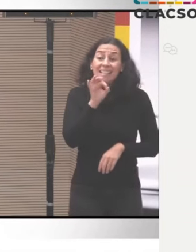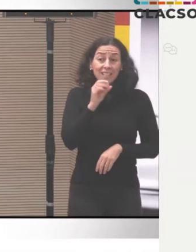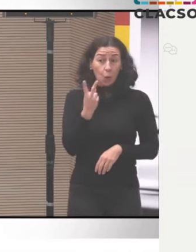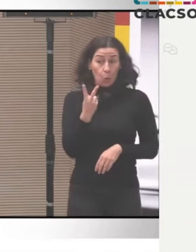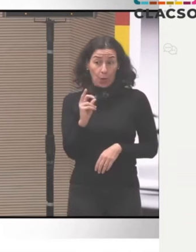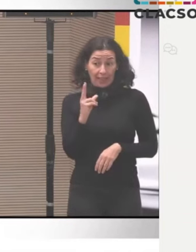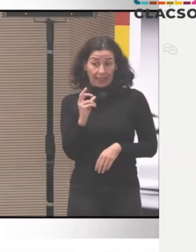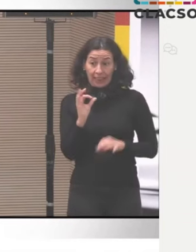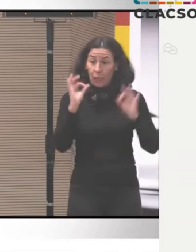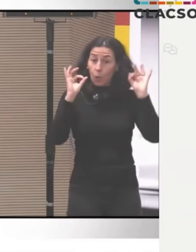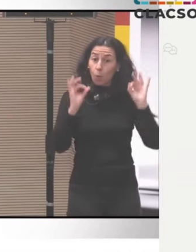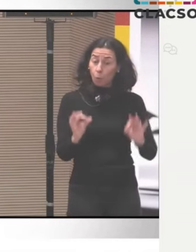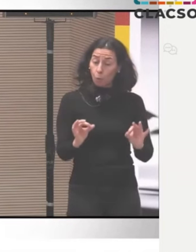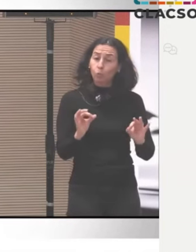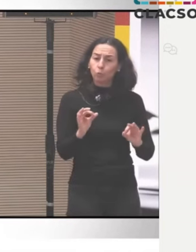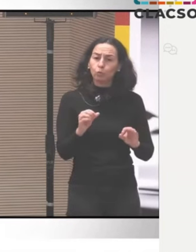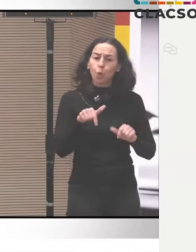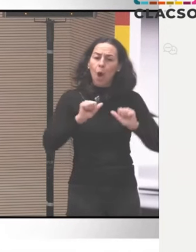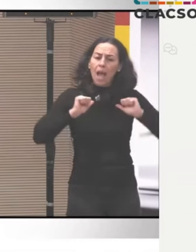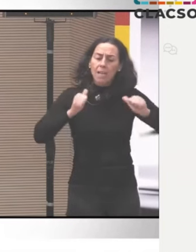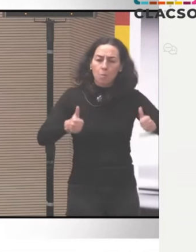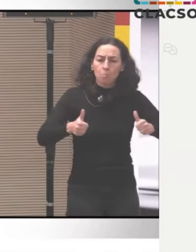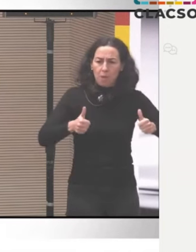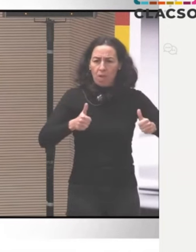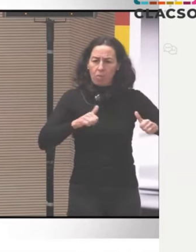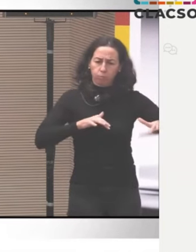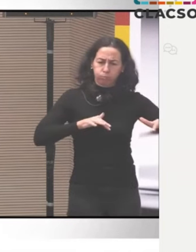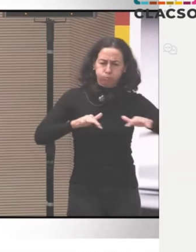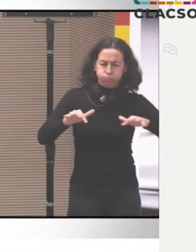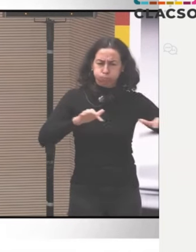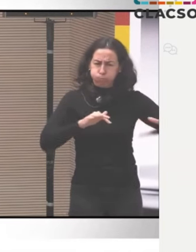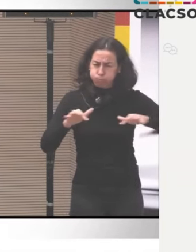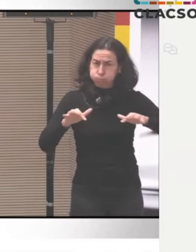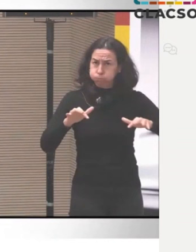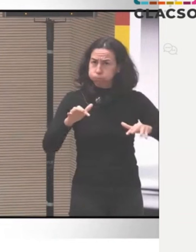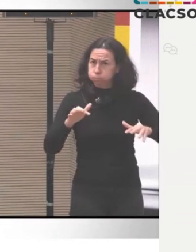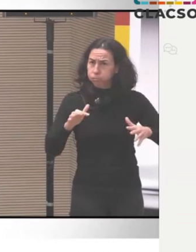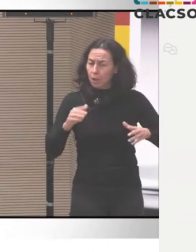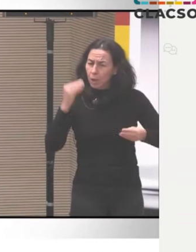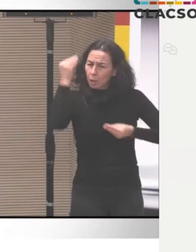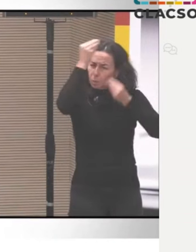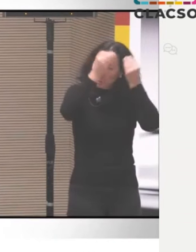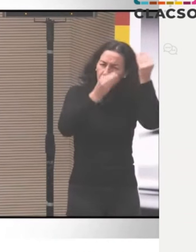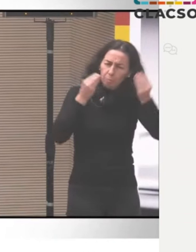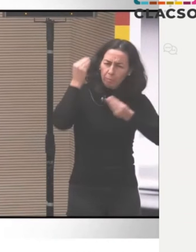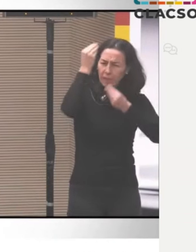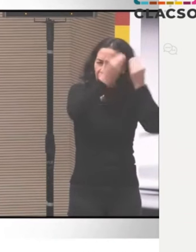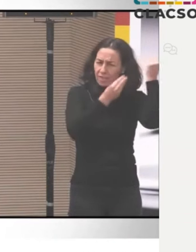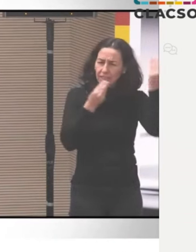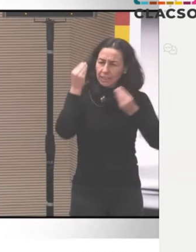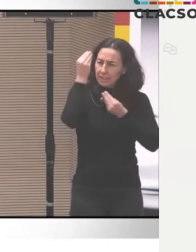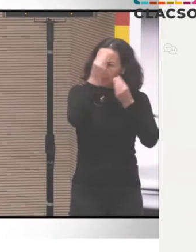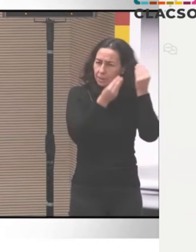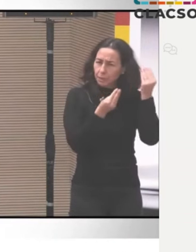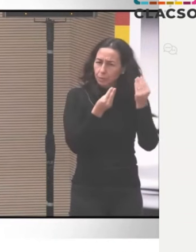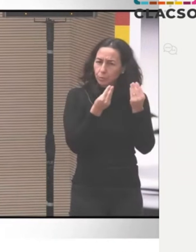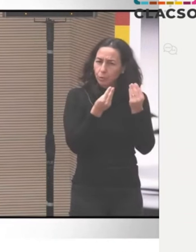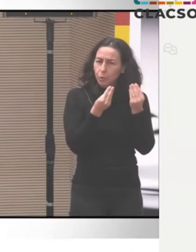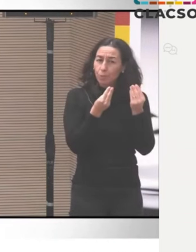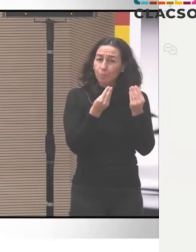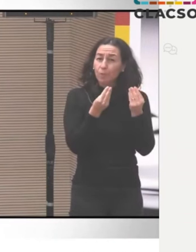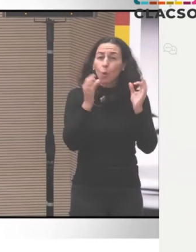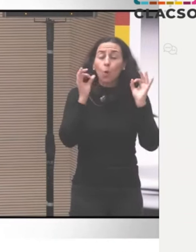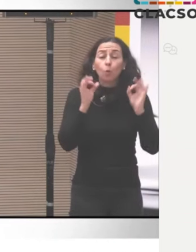de desigualdad social que es histórica y marcados también por un proceso de desarrollo del capitalismo